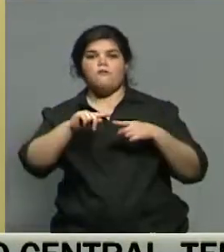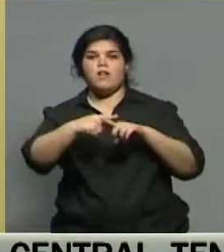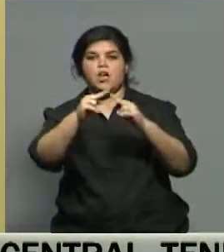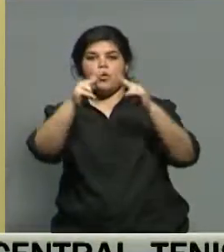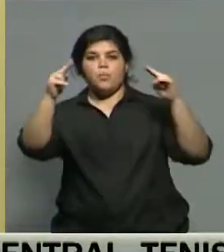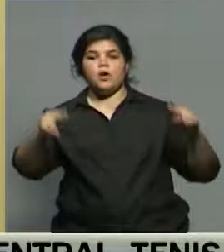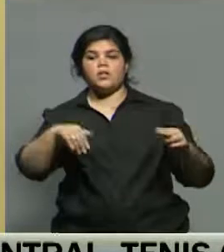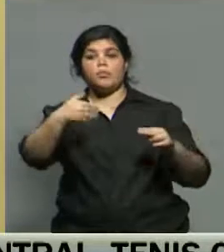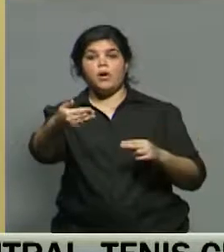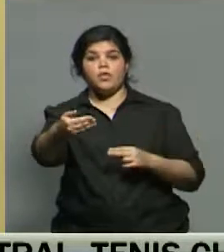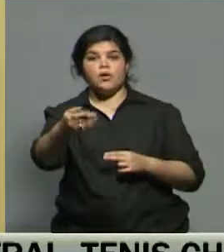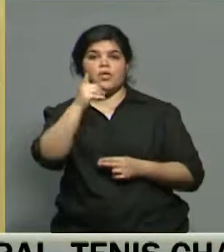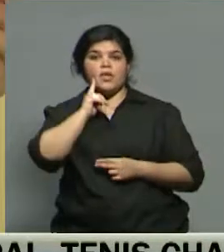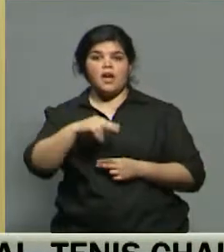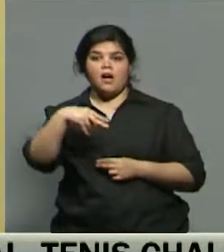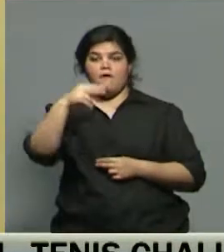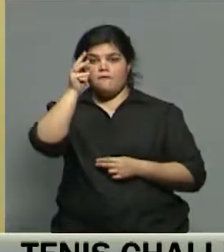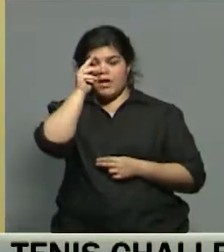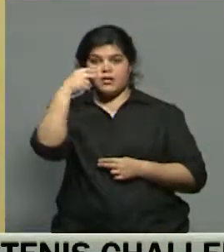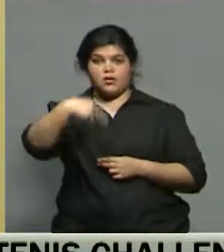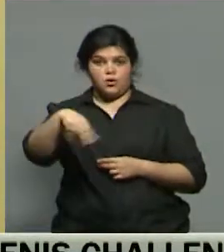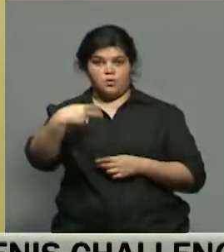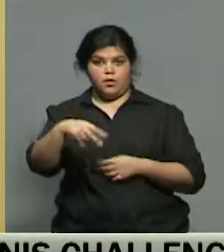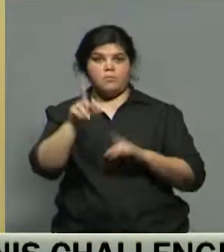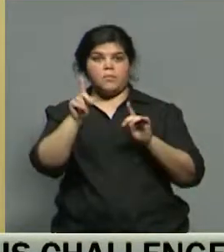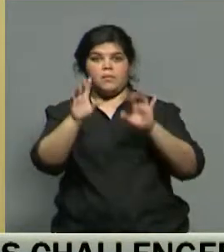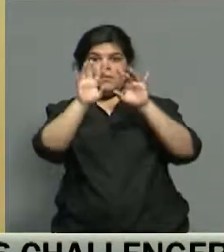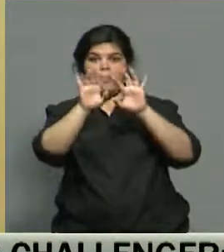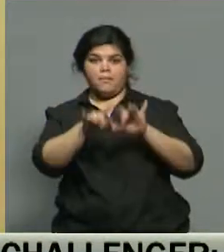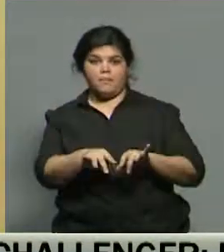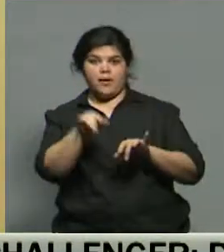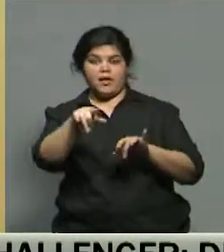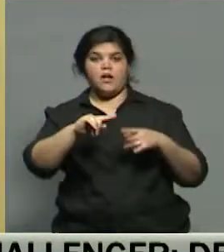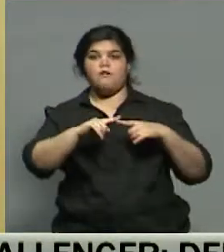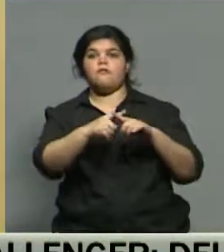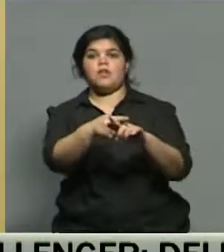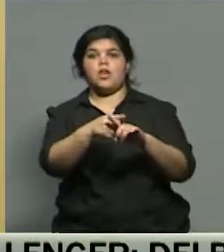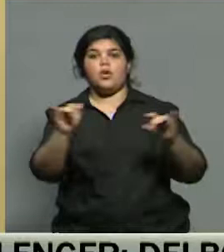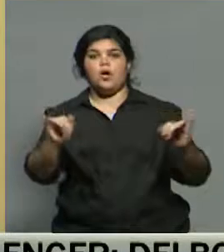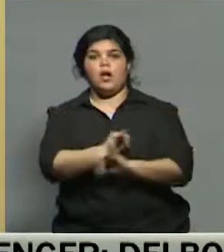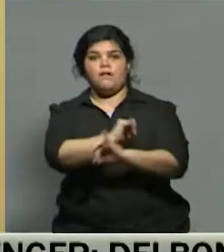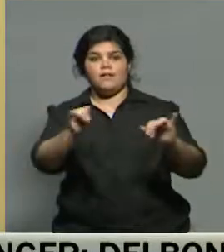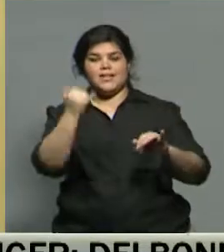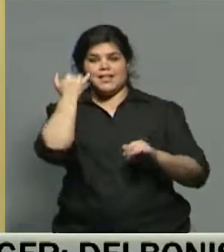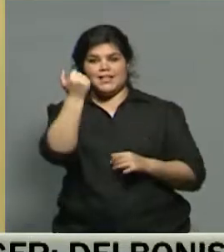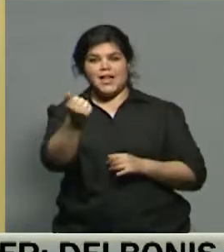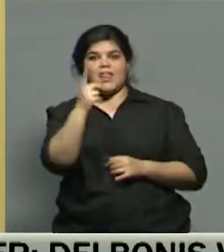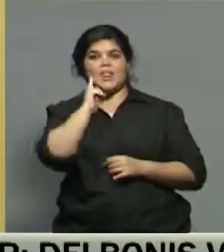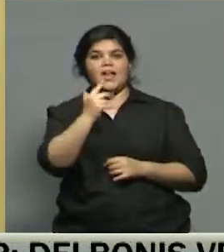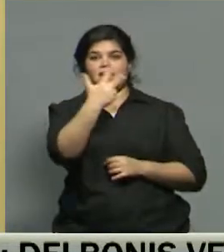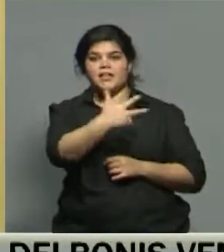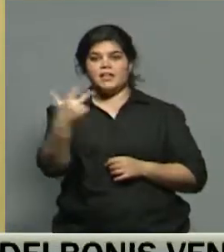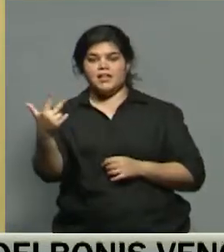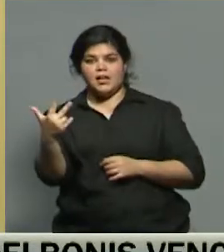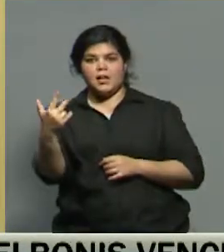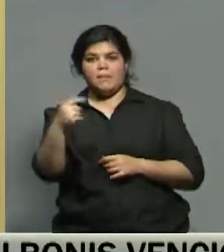va a ser el 20 de noviembre. Y como dice justamente la página allí de los feriados, quedan 33 días para que llegue